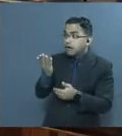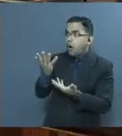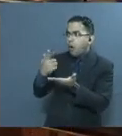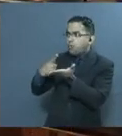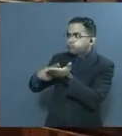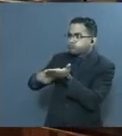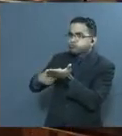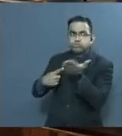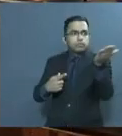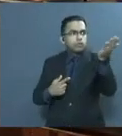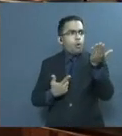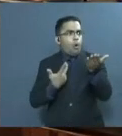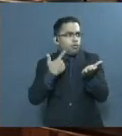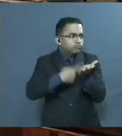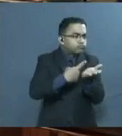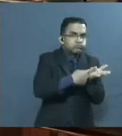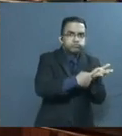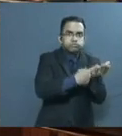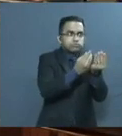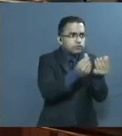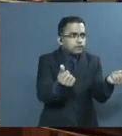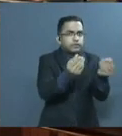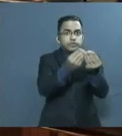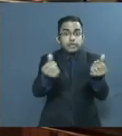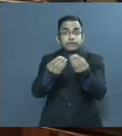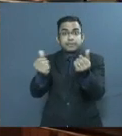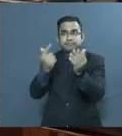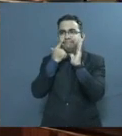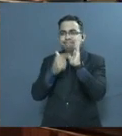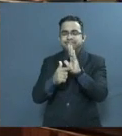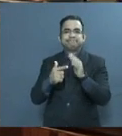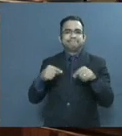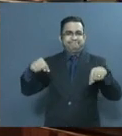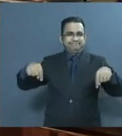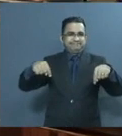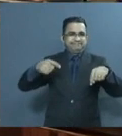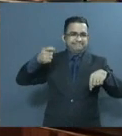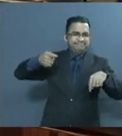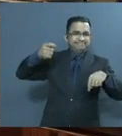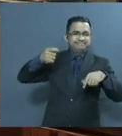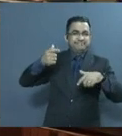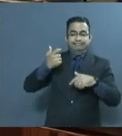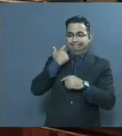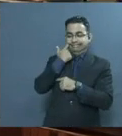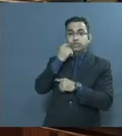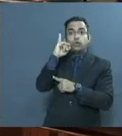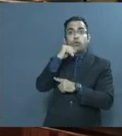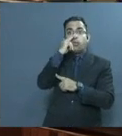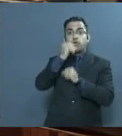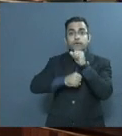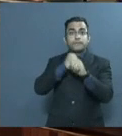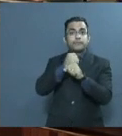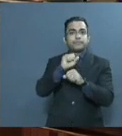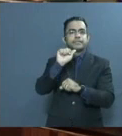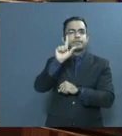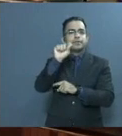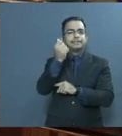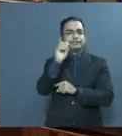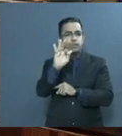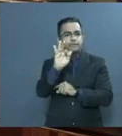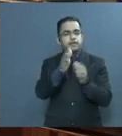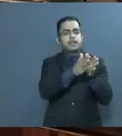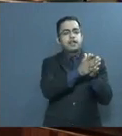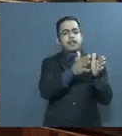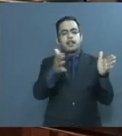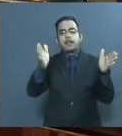Conforme a datos de la Secretaría General de este Tribunal, en junio de 2019 y